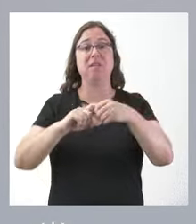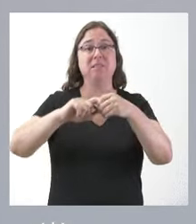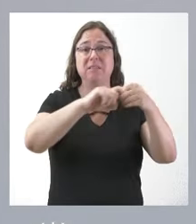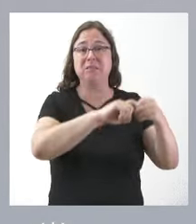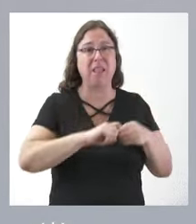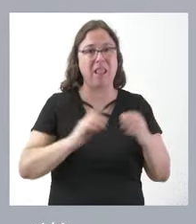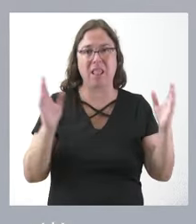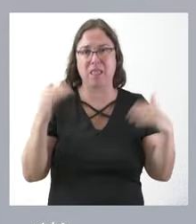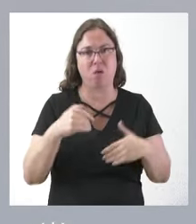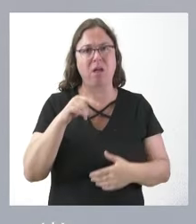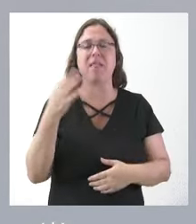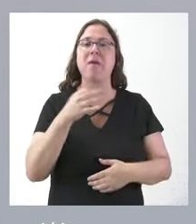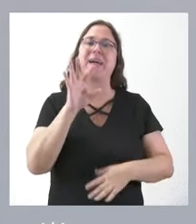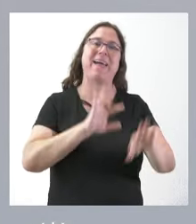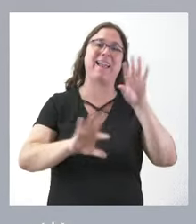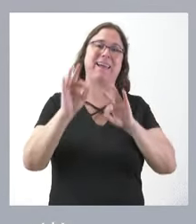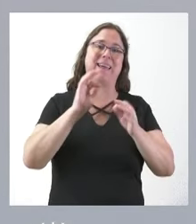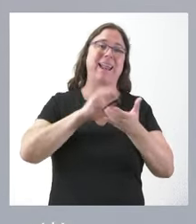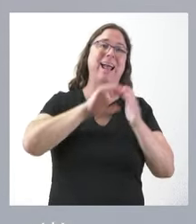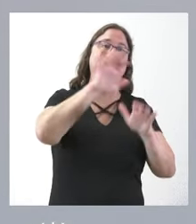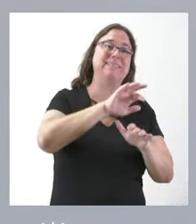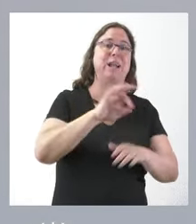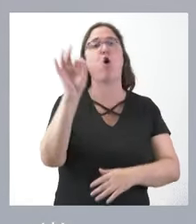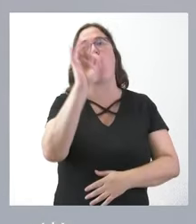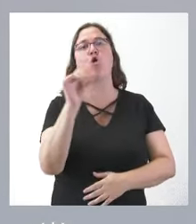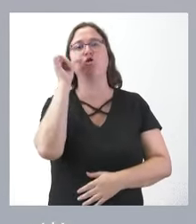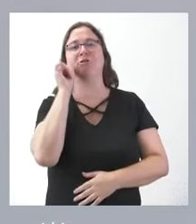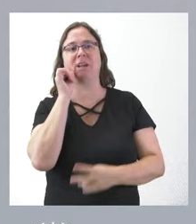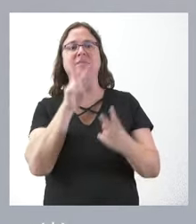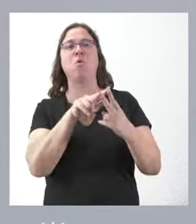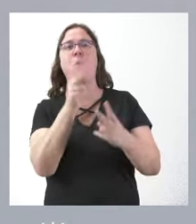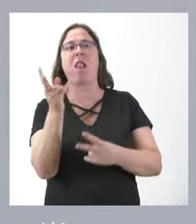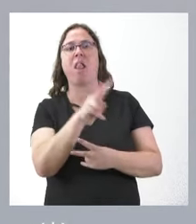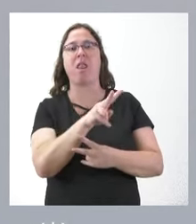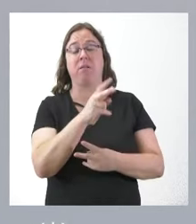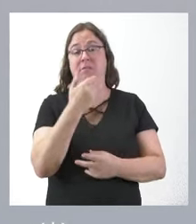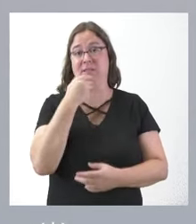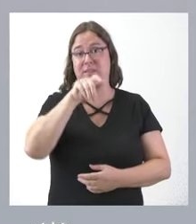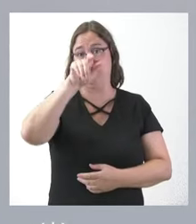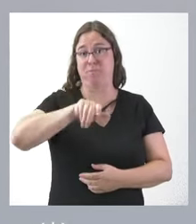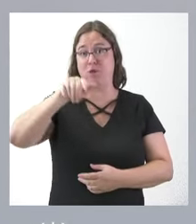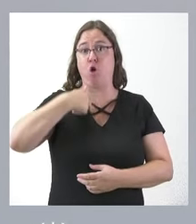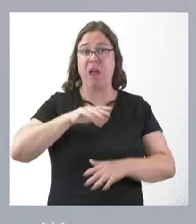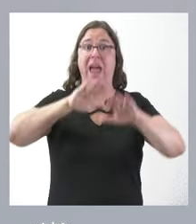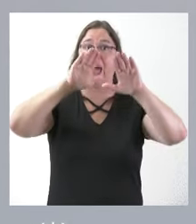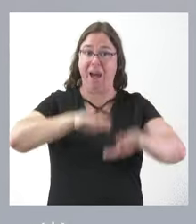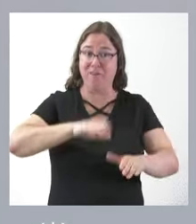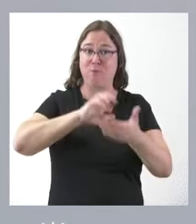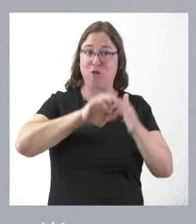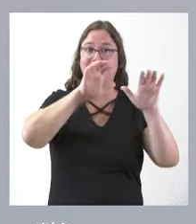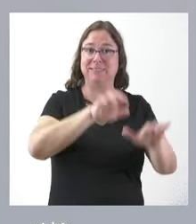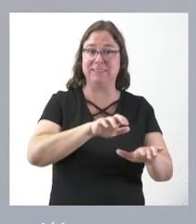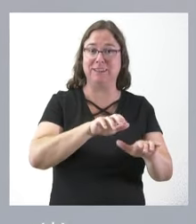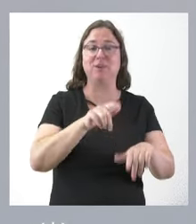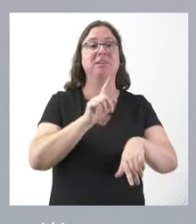porque aquí hay que elegir entre Castilla y León o entre Pedro Sánchez. Y aquellas personas que hoy se manifiestan a favor de Castilla y León van a tener